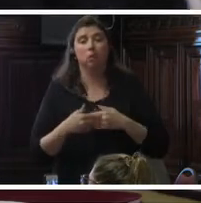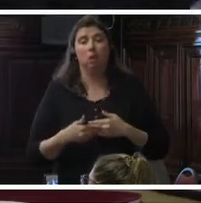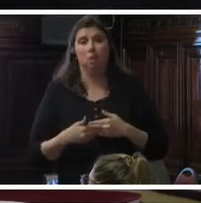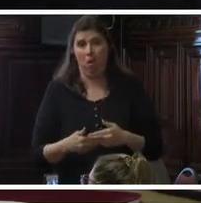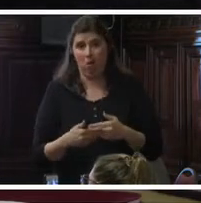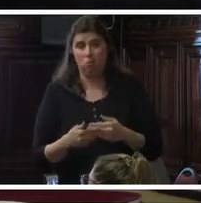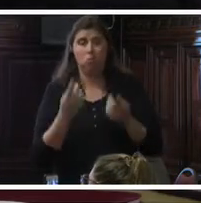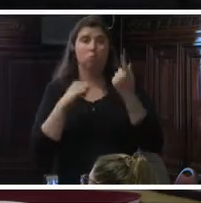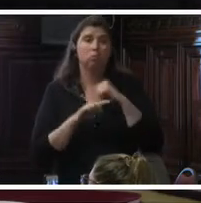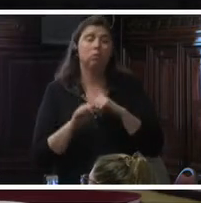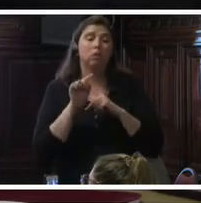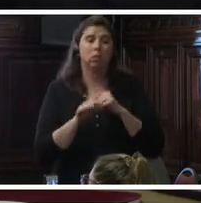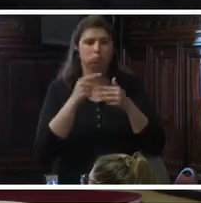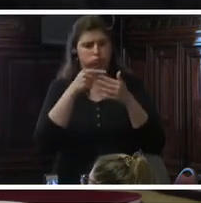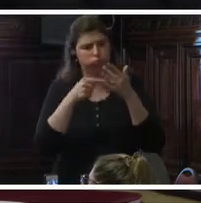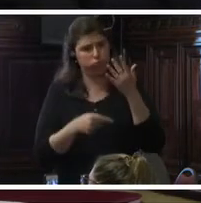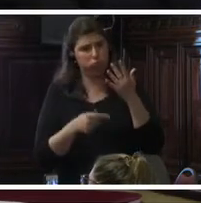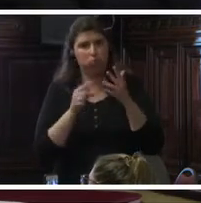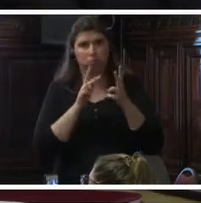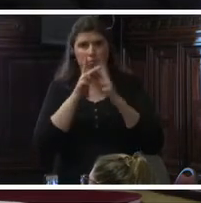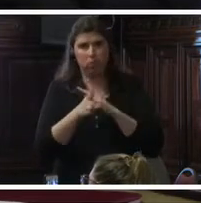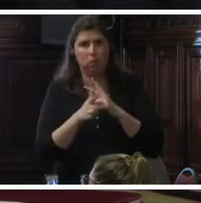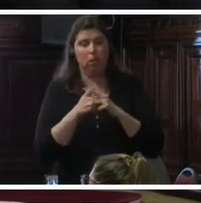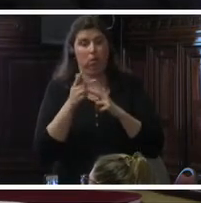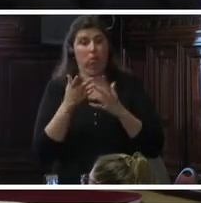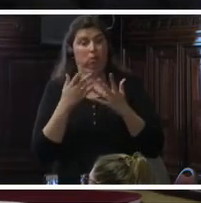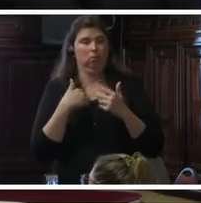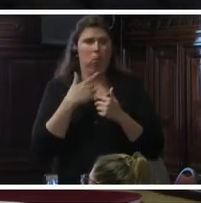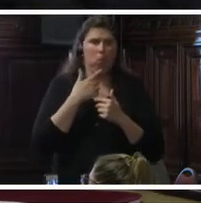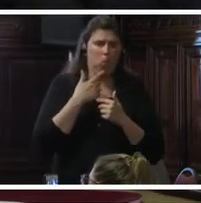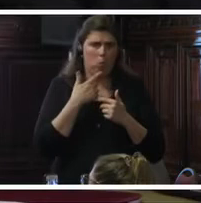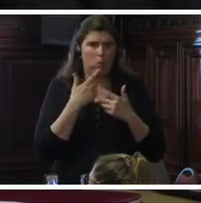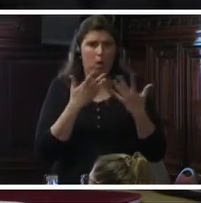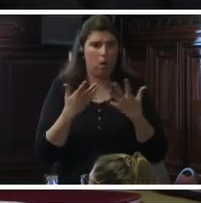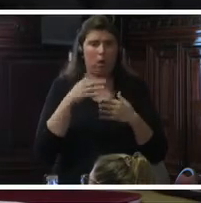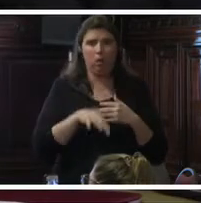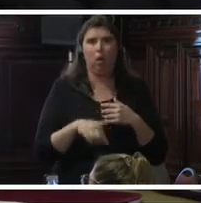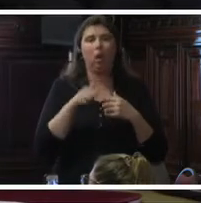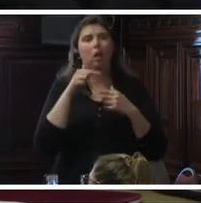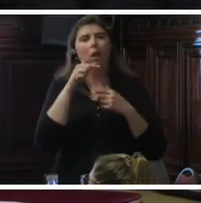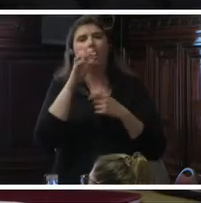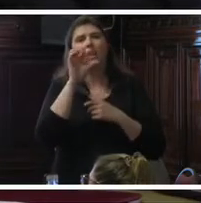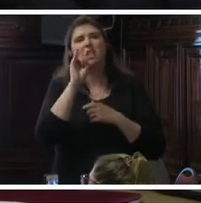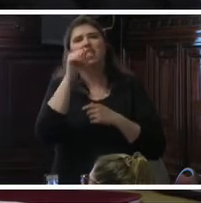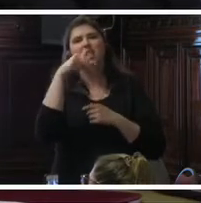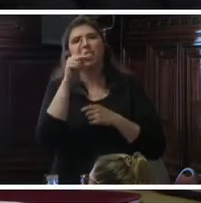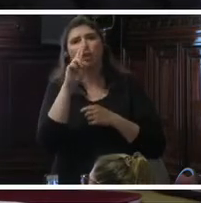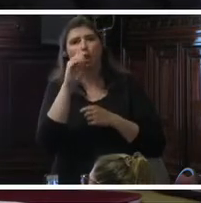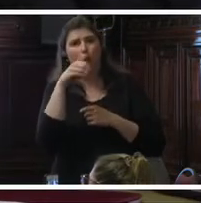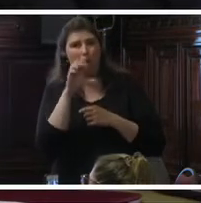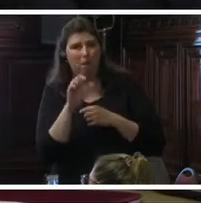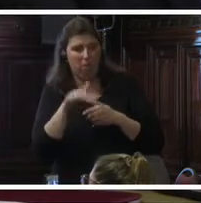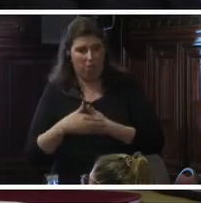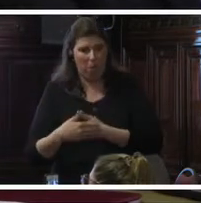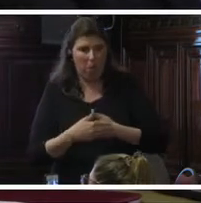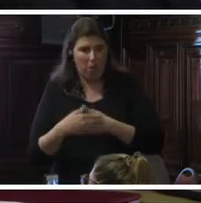sus familias. Este cóctel de factores unidos a la alarma e incertidumbre respecto del síndrome congénito y a la prohibición total de la